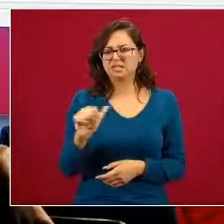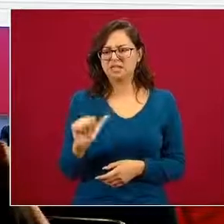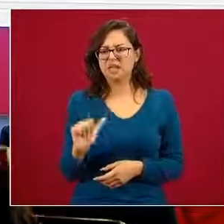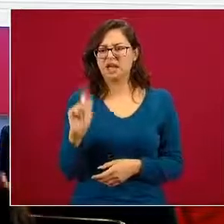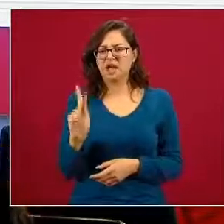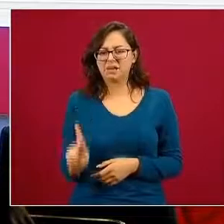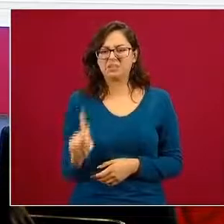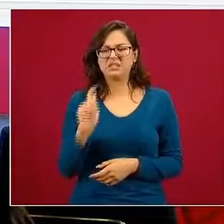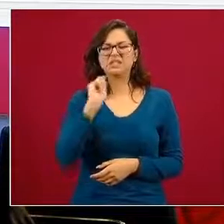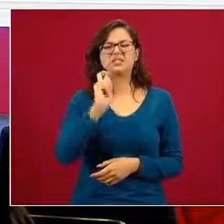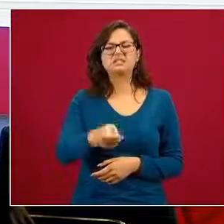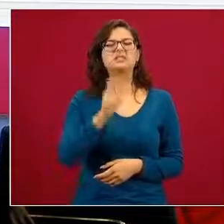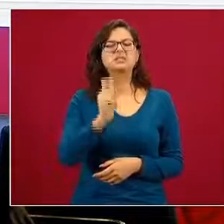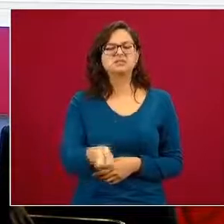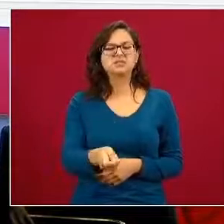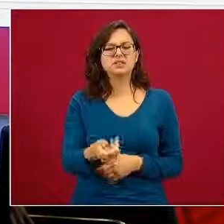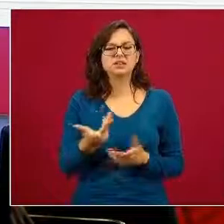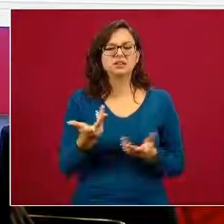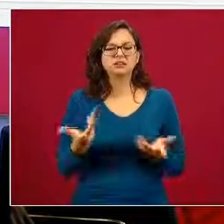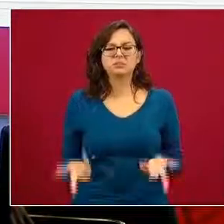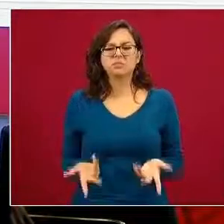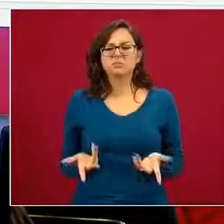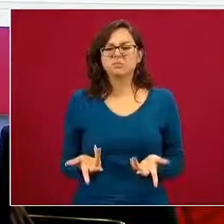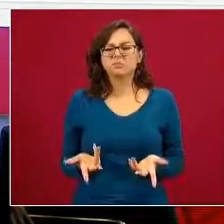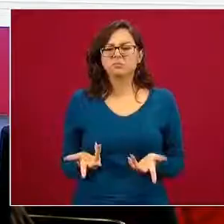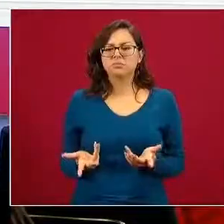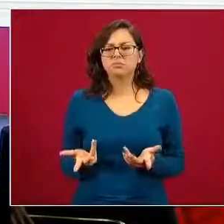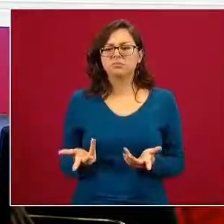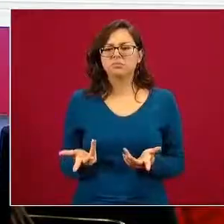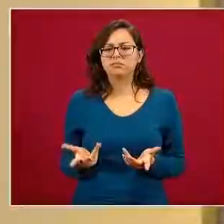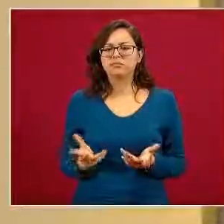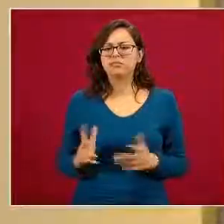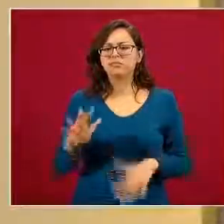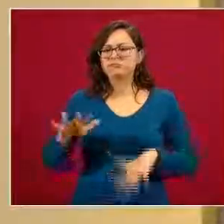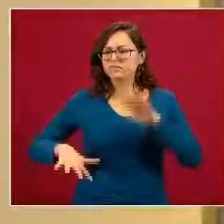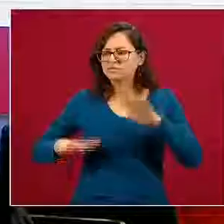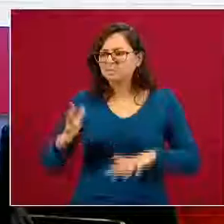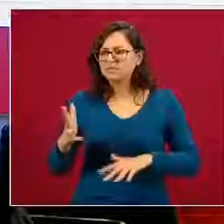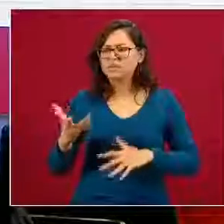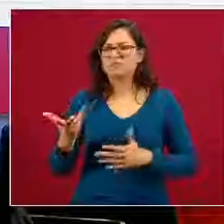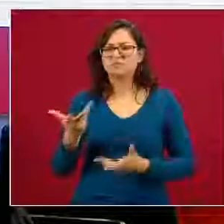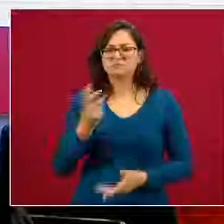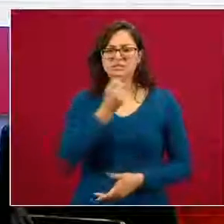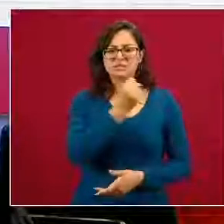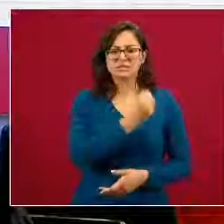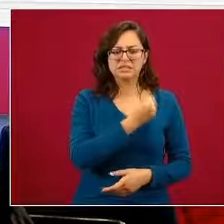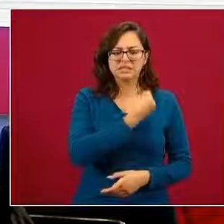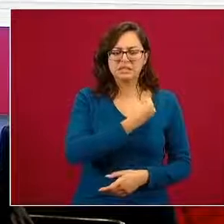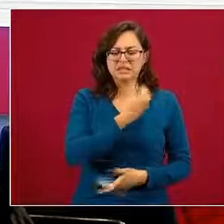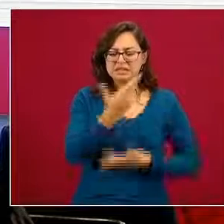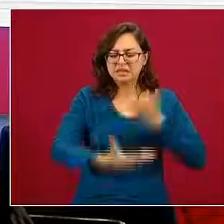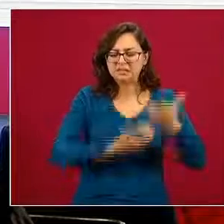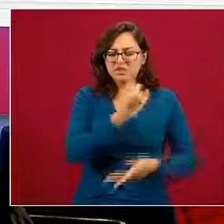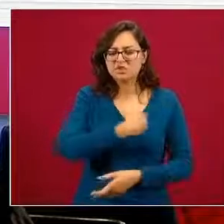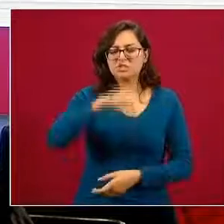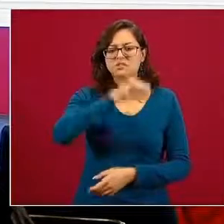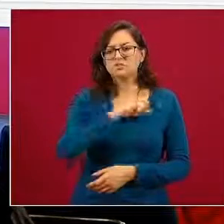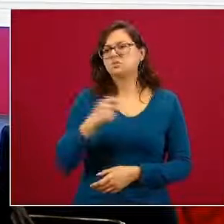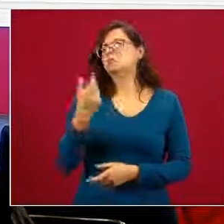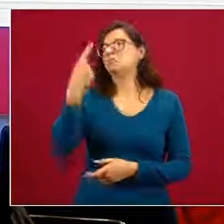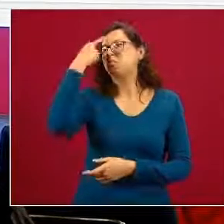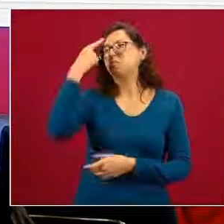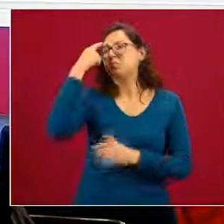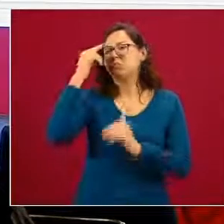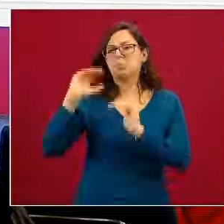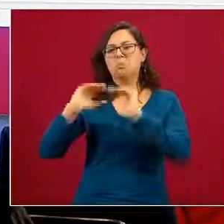dice Mental Health Gap que es digamos las brechas que normalmente ha habido en los servicios de salud para atender a salud mental y es